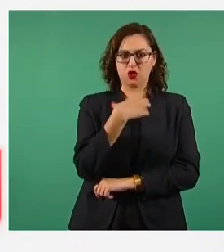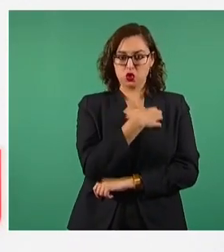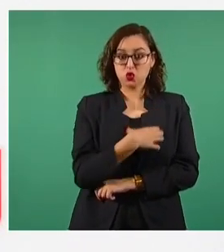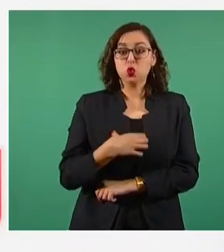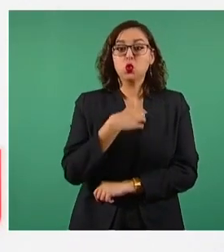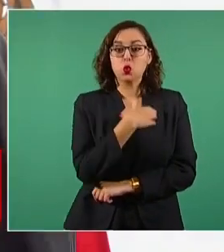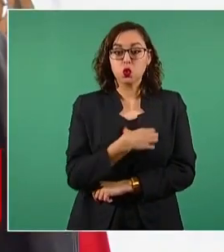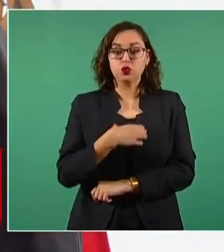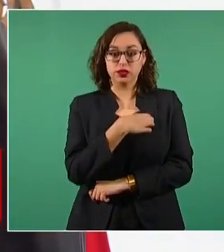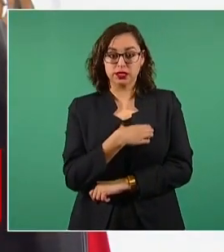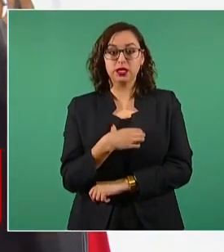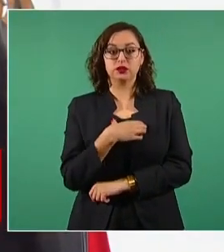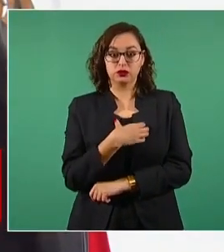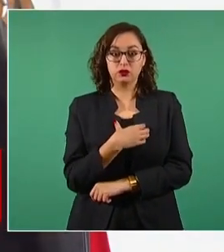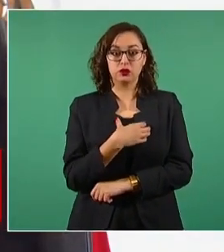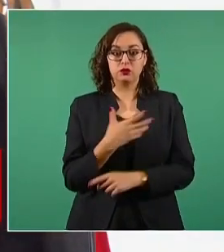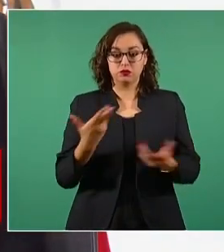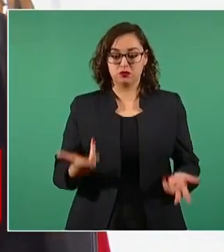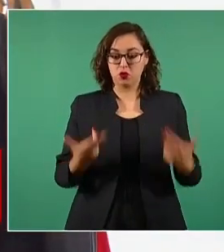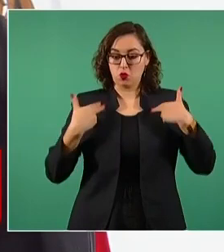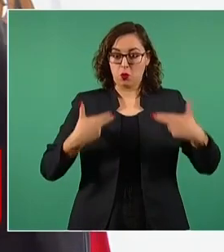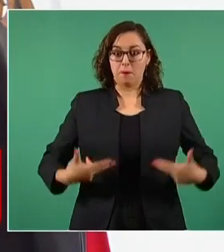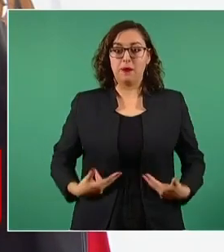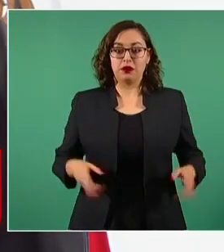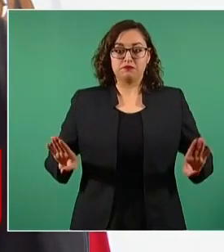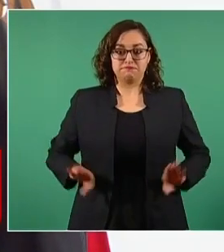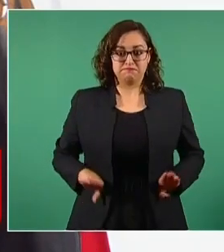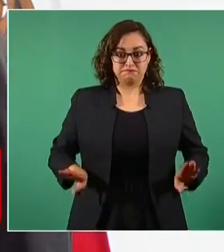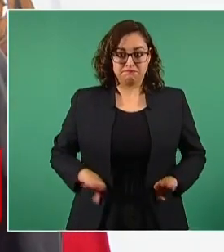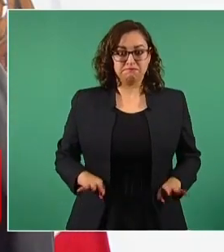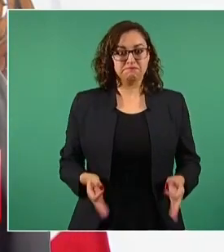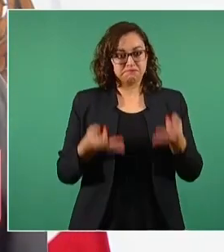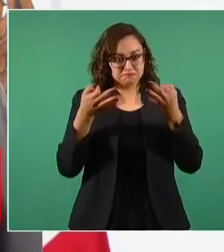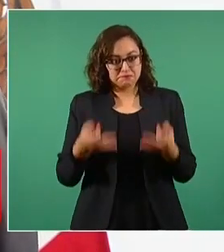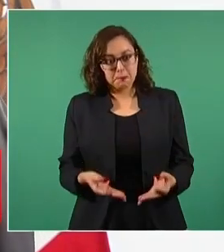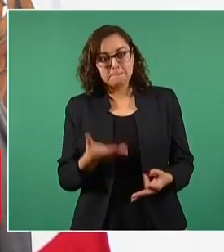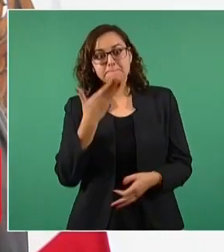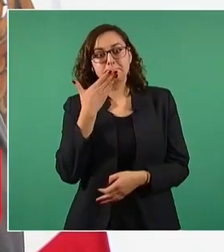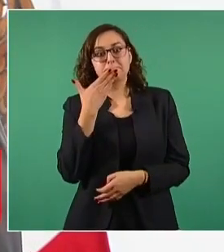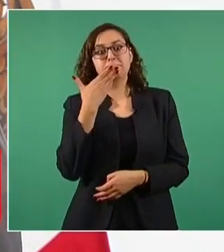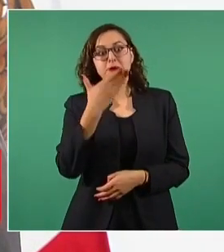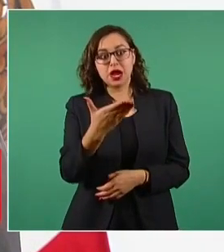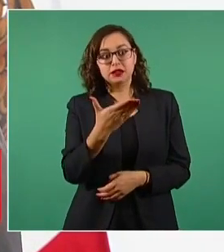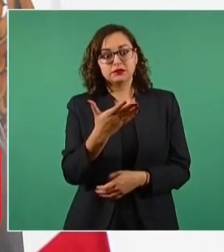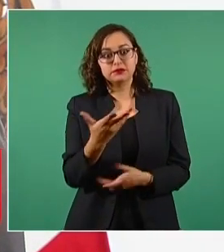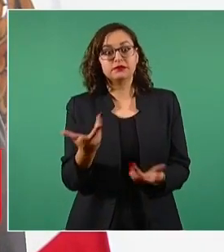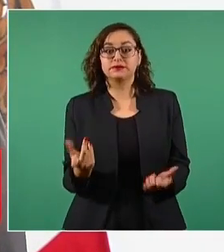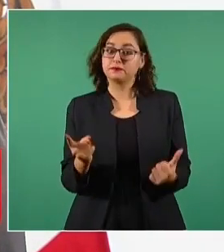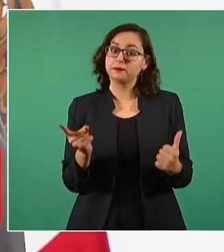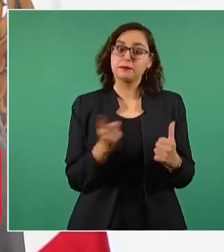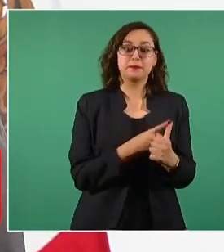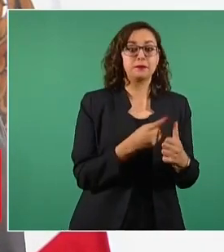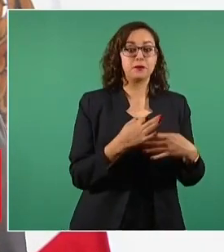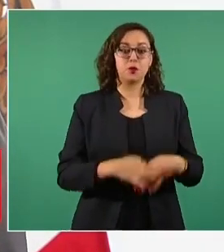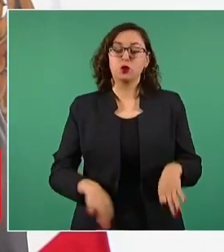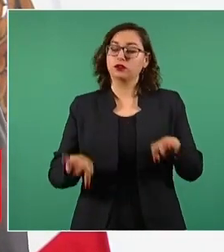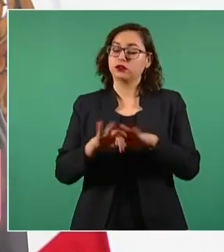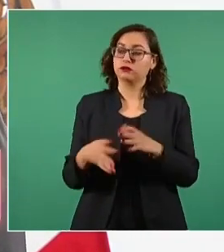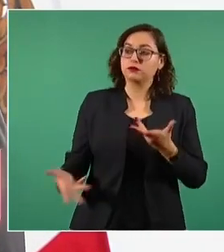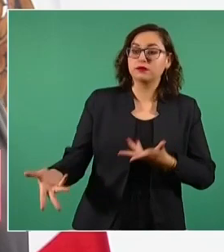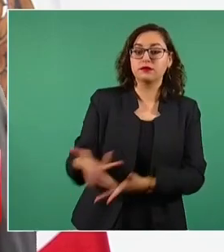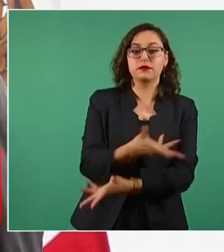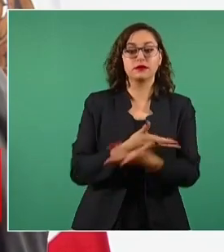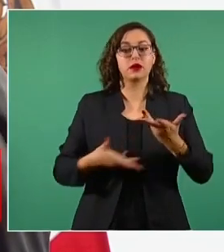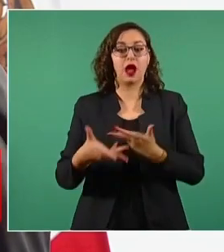ser humano de buenos sentimientos el llevar a la práctica el principio fundamental del amor al prójimo